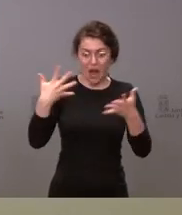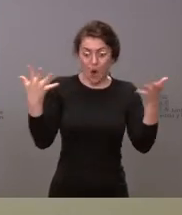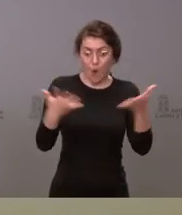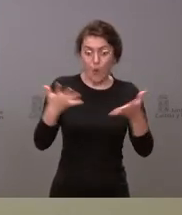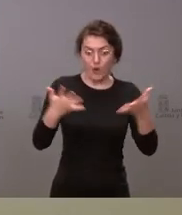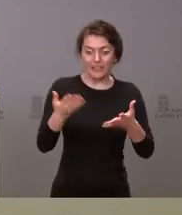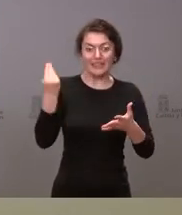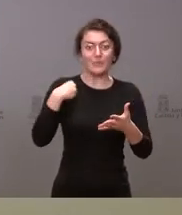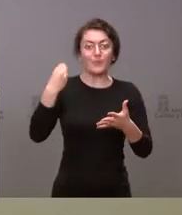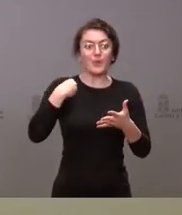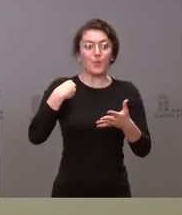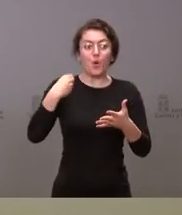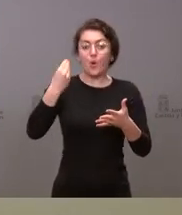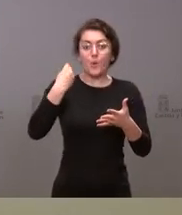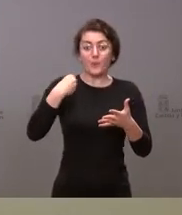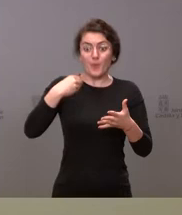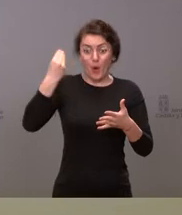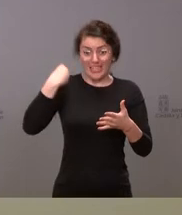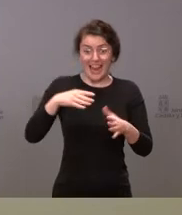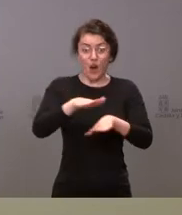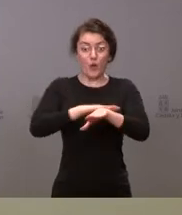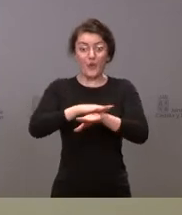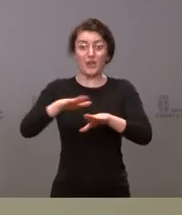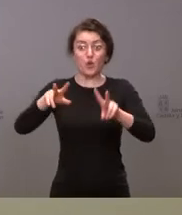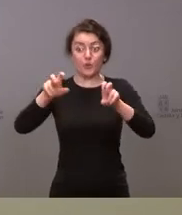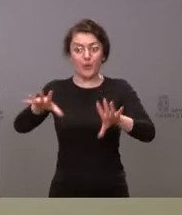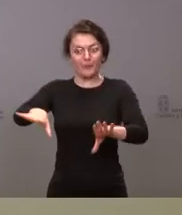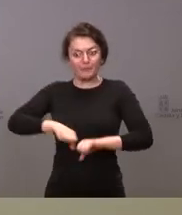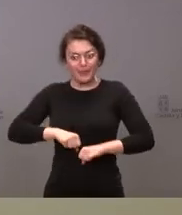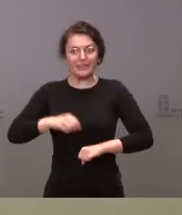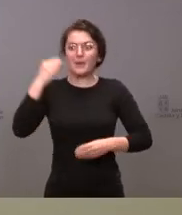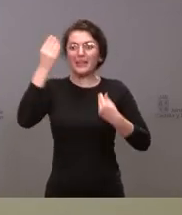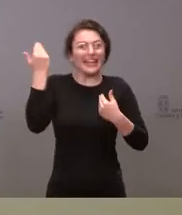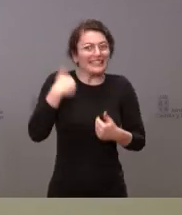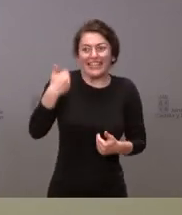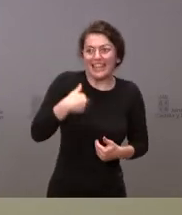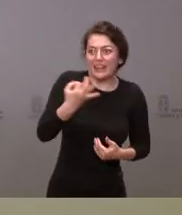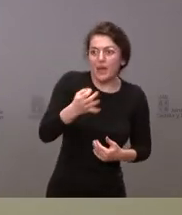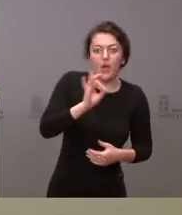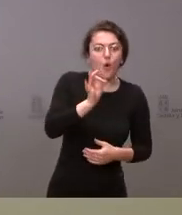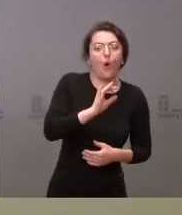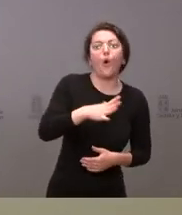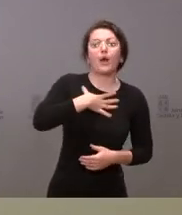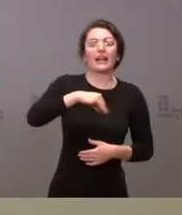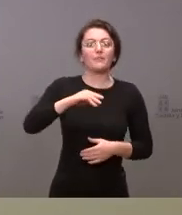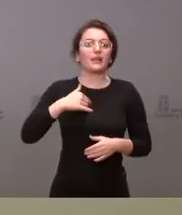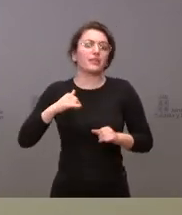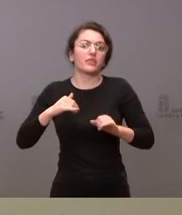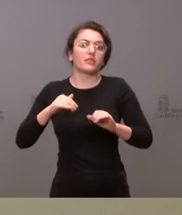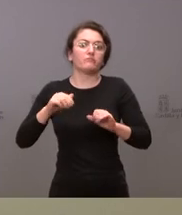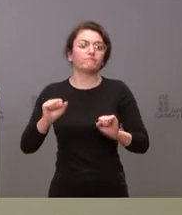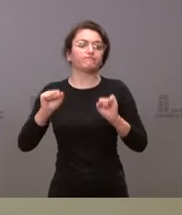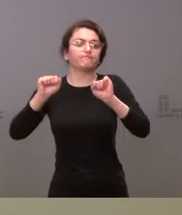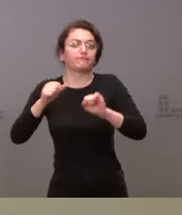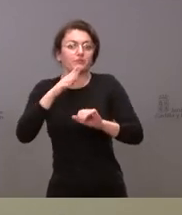situación si considera que tiene que ser más pronto que tarde esa toma de posesión del nuevo gobierno o cree que se puede seguir con total normalidad con